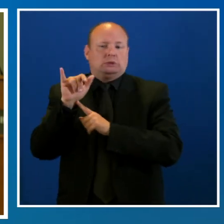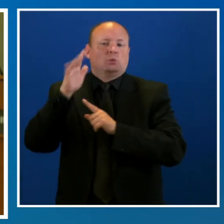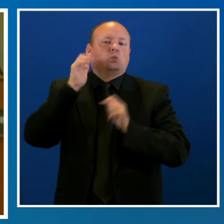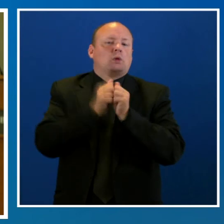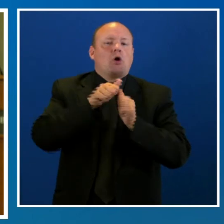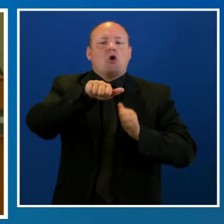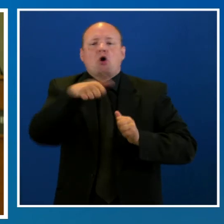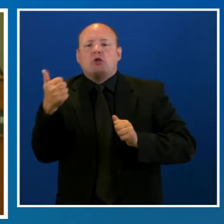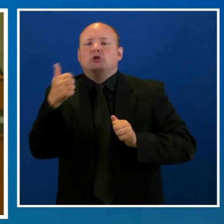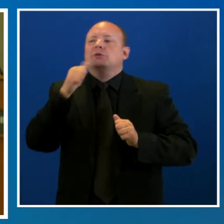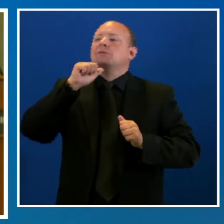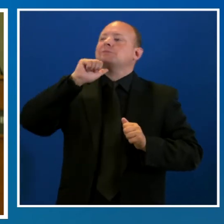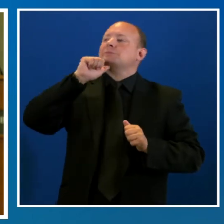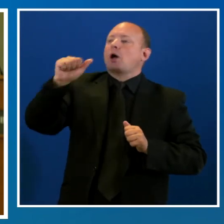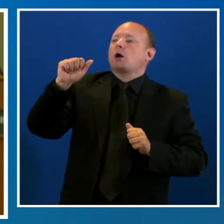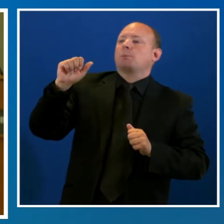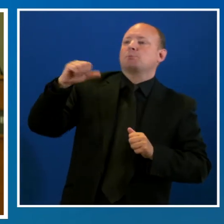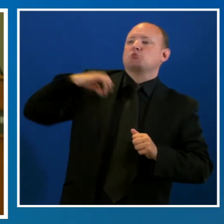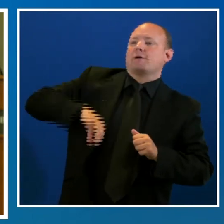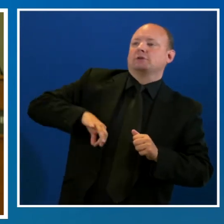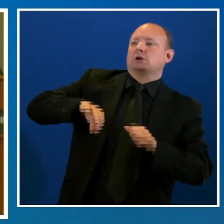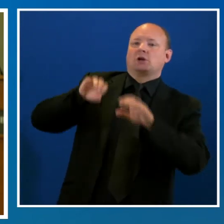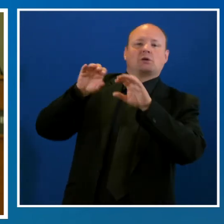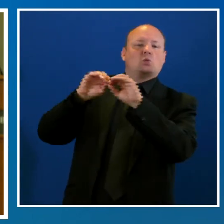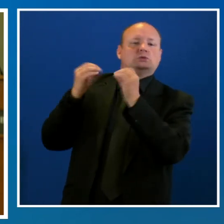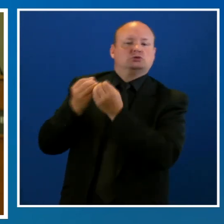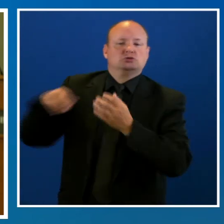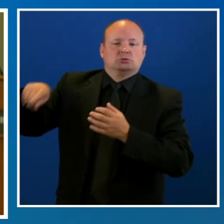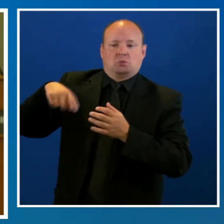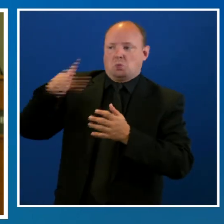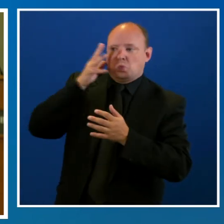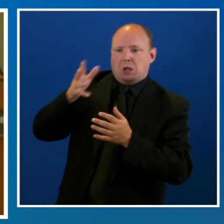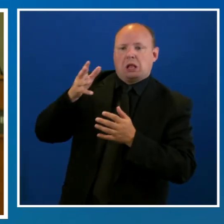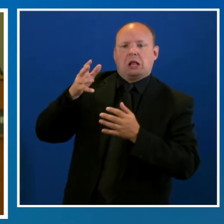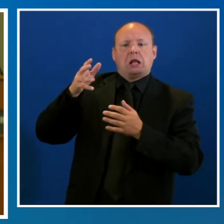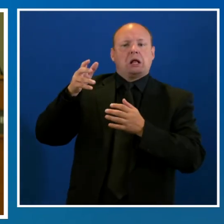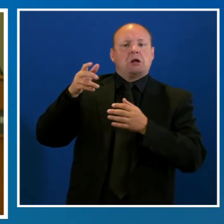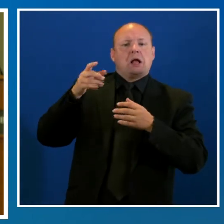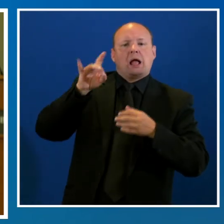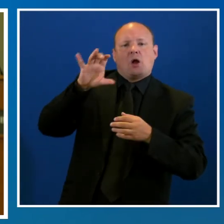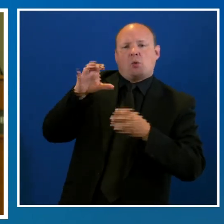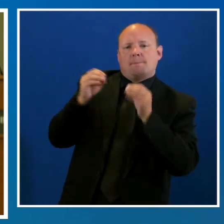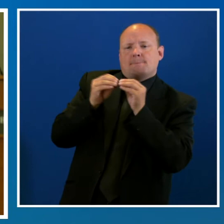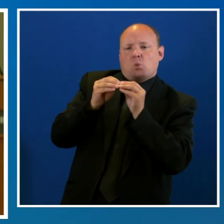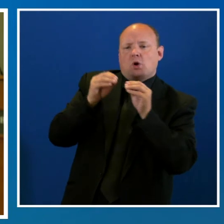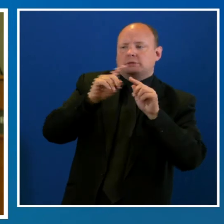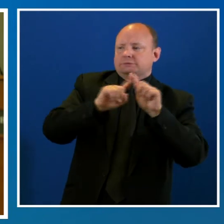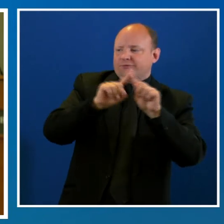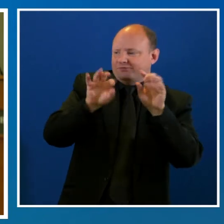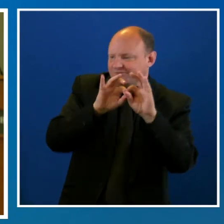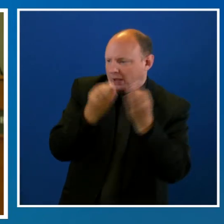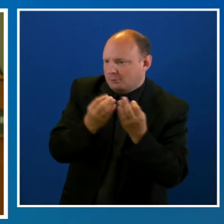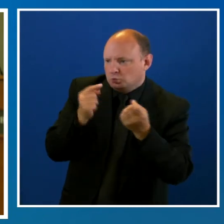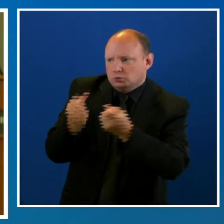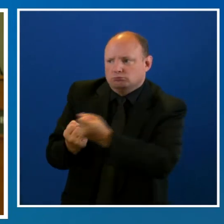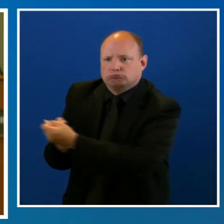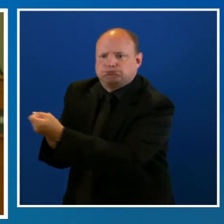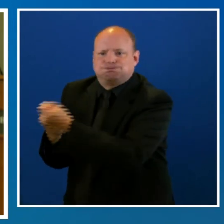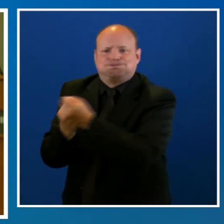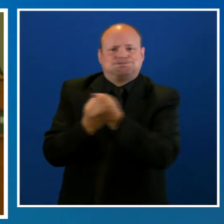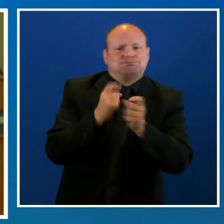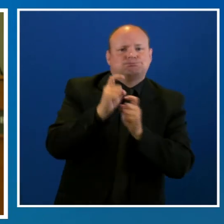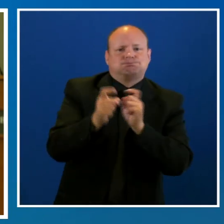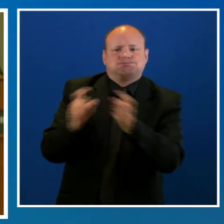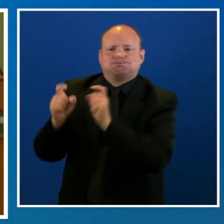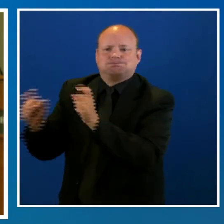con proveedores locales sin fines de lucro, abrirá lugares para que 800 hogares adicionales reciban asistencia para